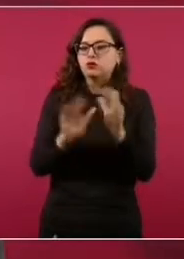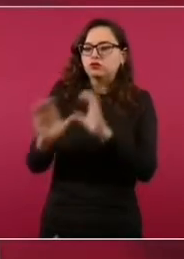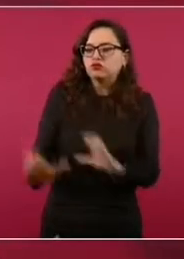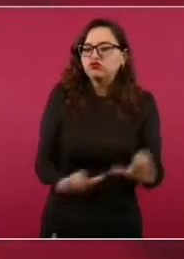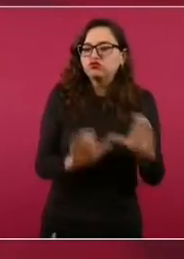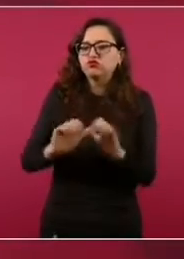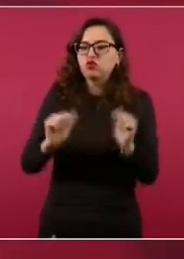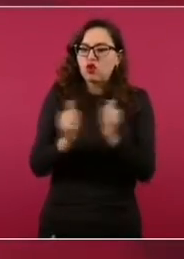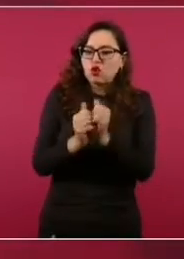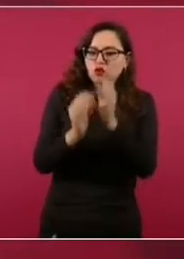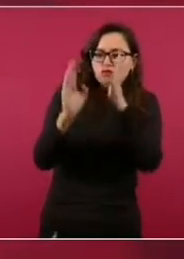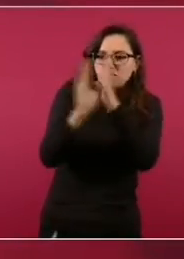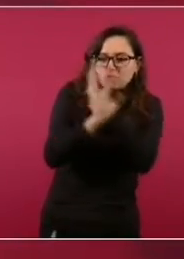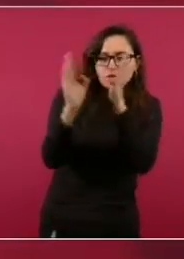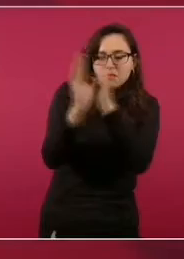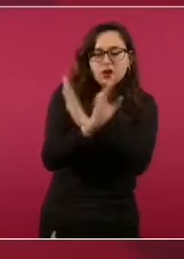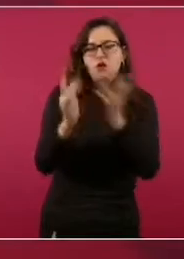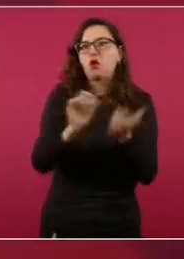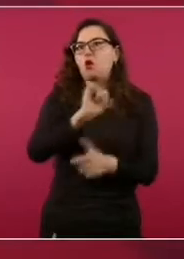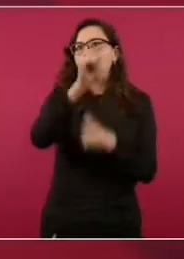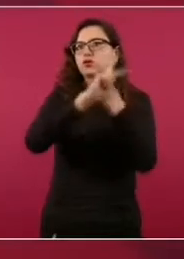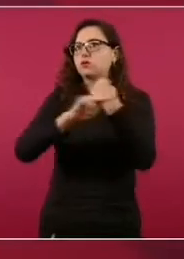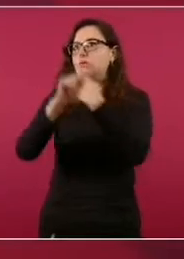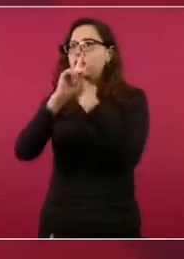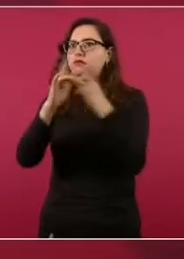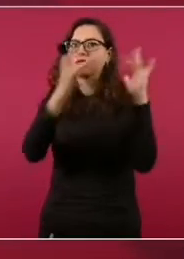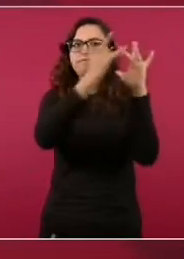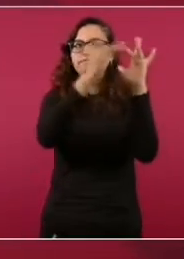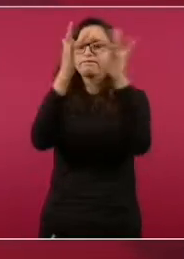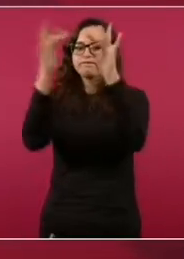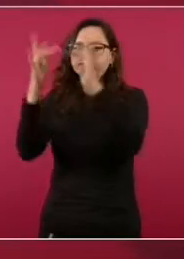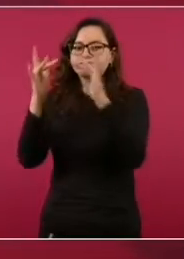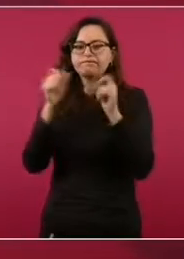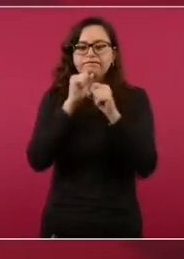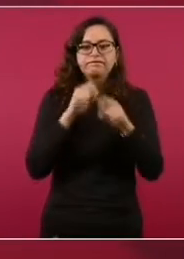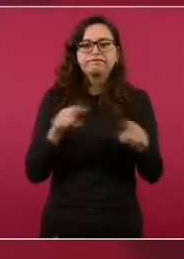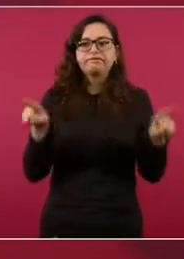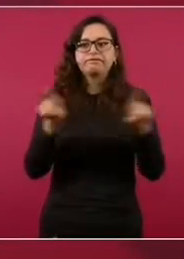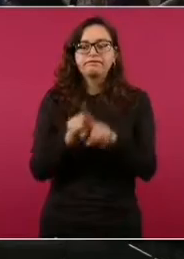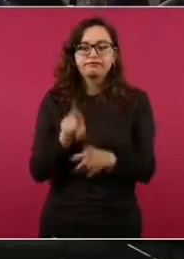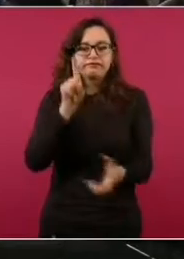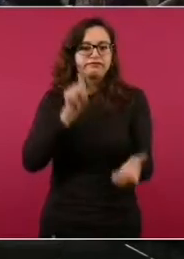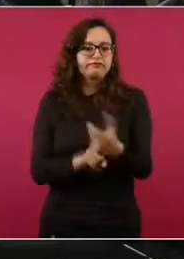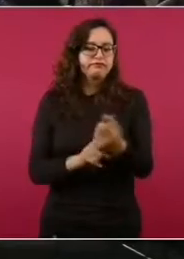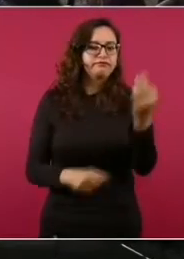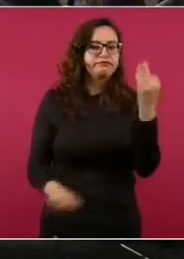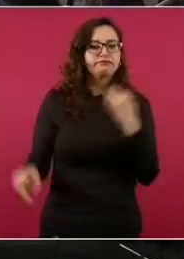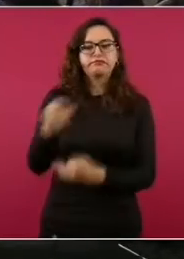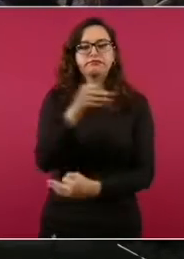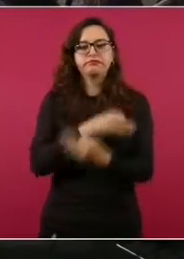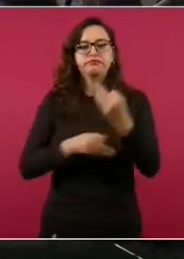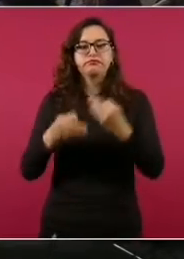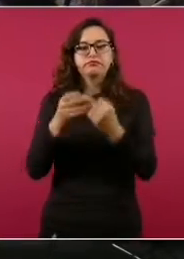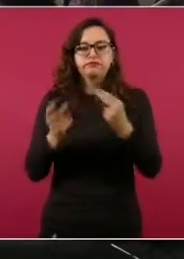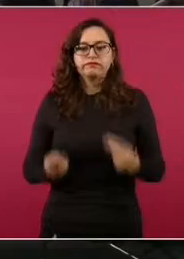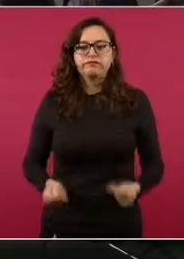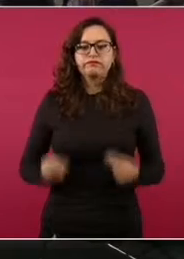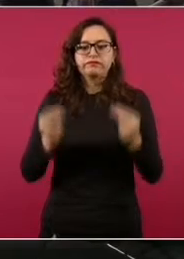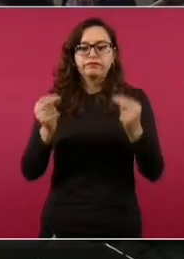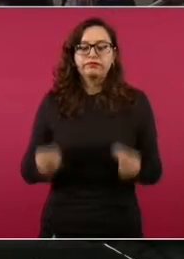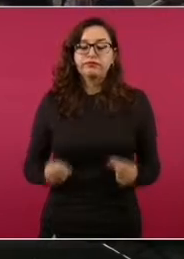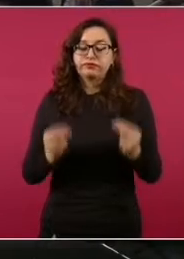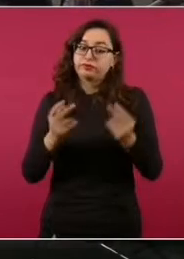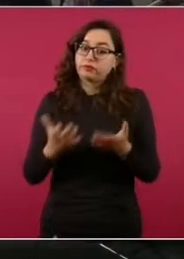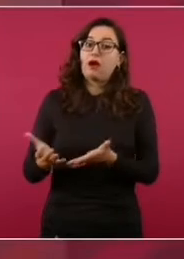vínculos con empresas del extranjero. Era un negocio muy lucrativo,